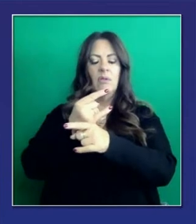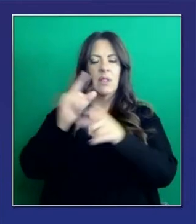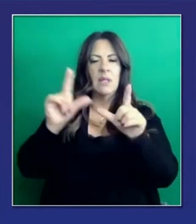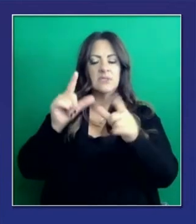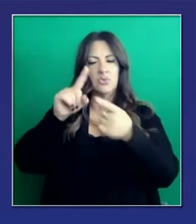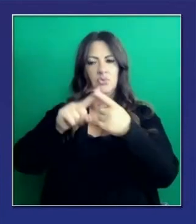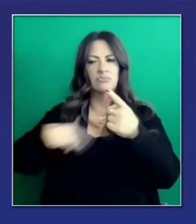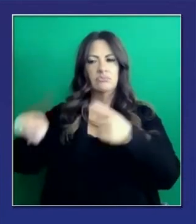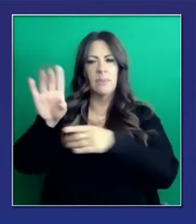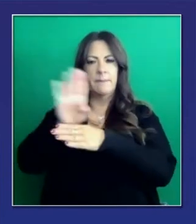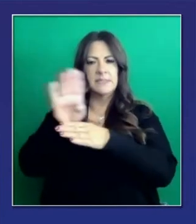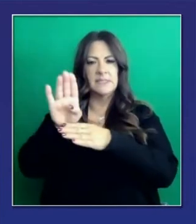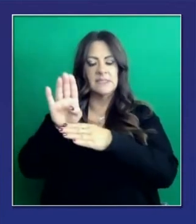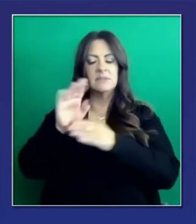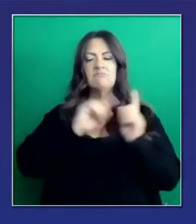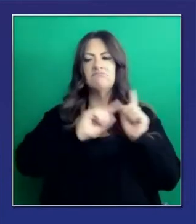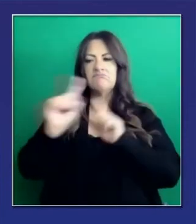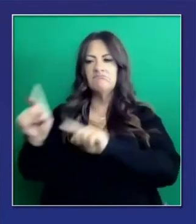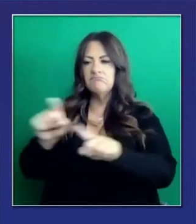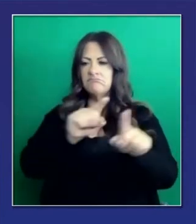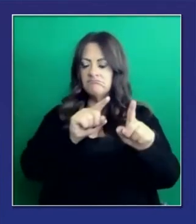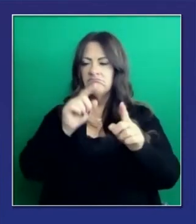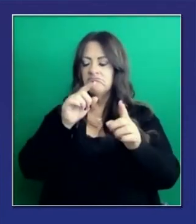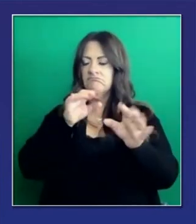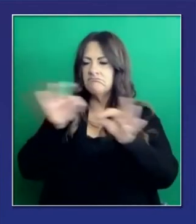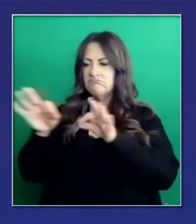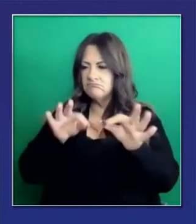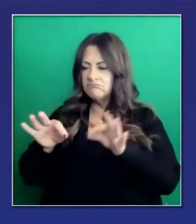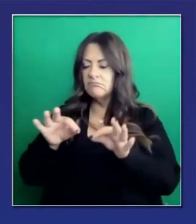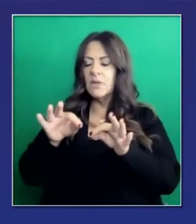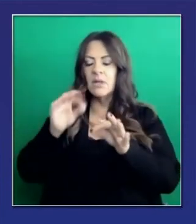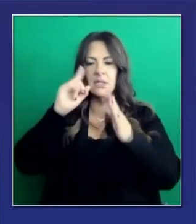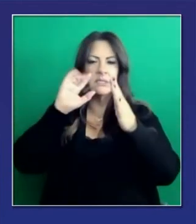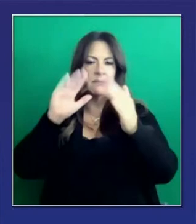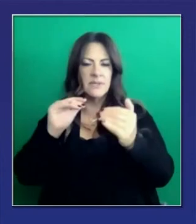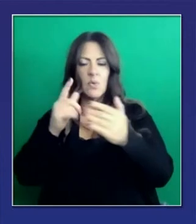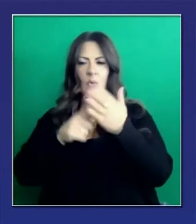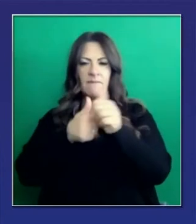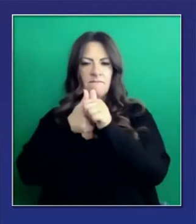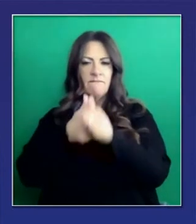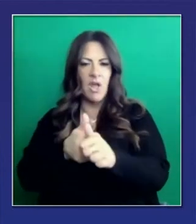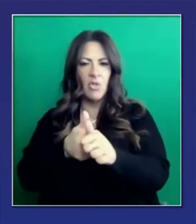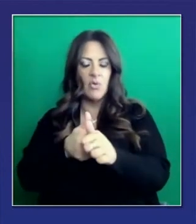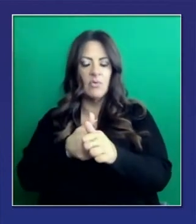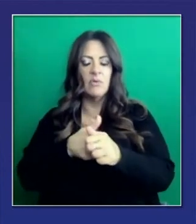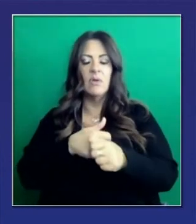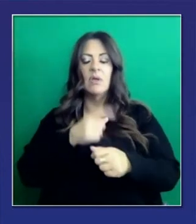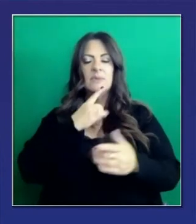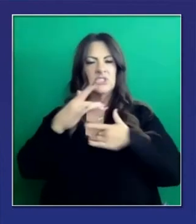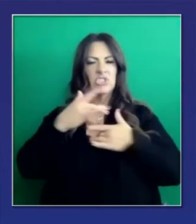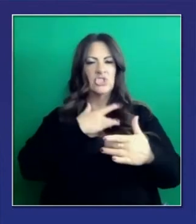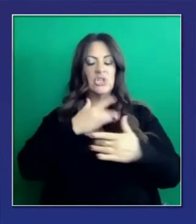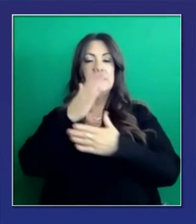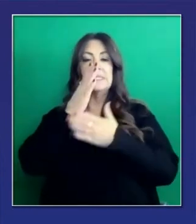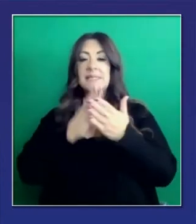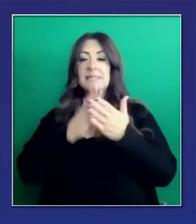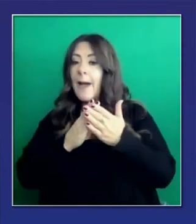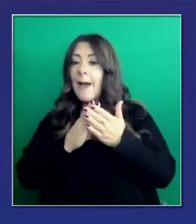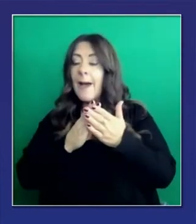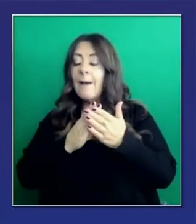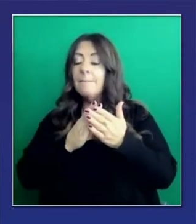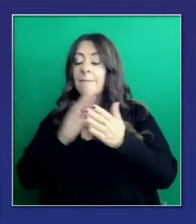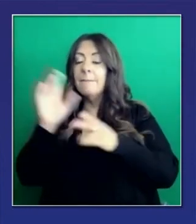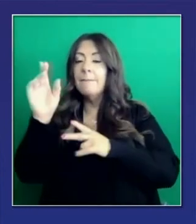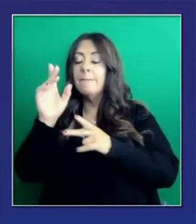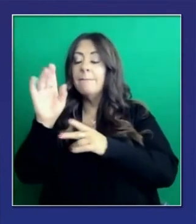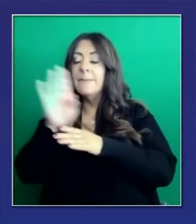establecimientos que están con expectativas y obviamente preocupaciones porque hay gente que ha estado trabajando fuera de